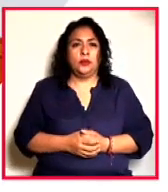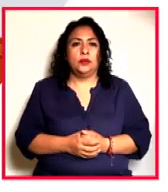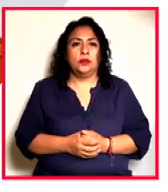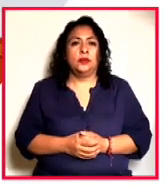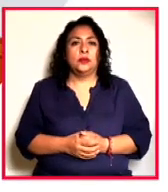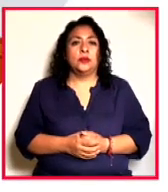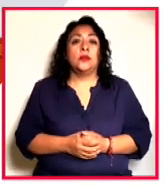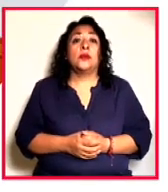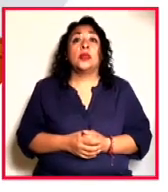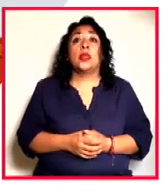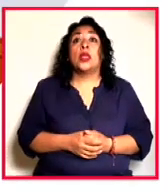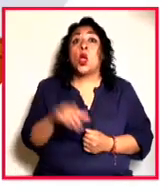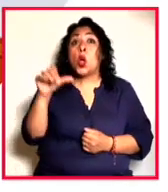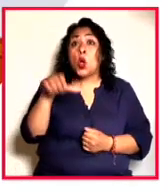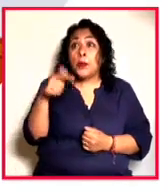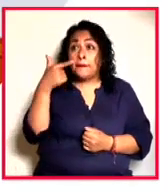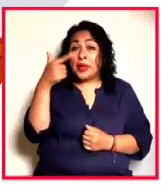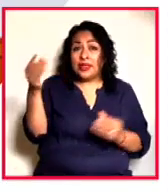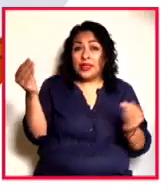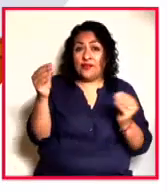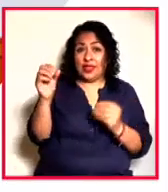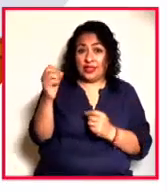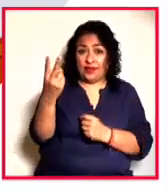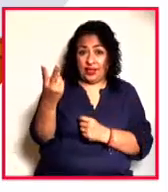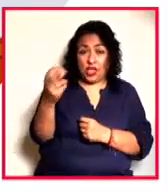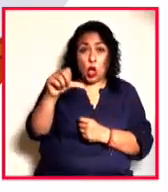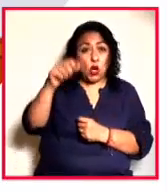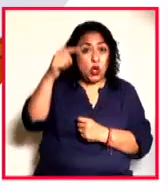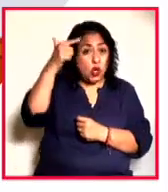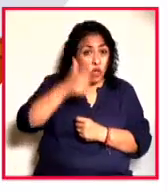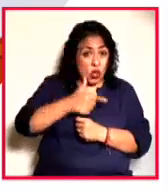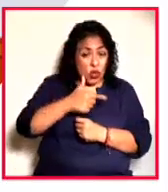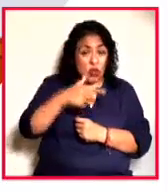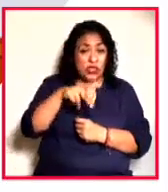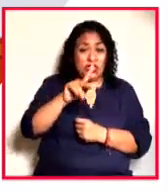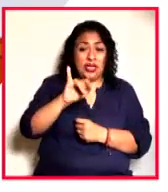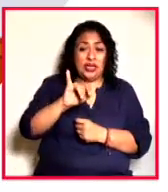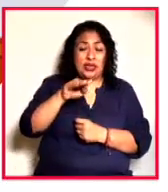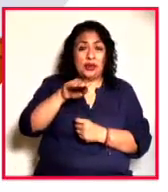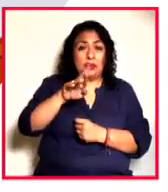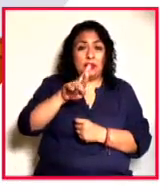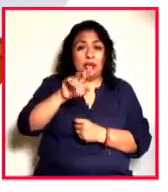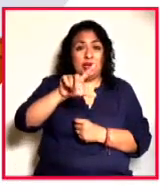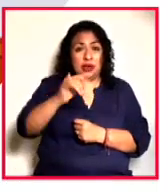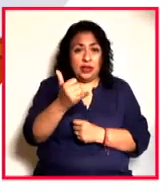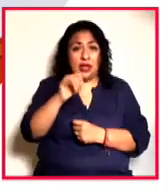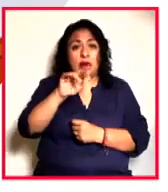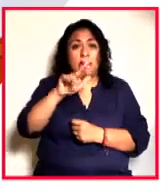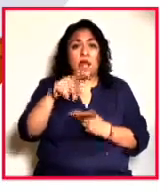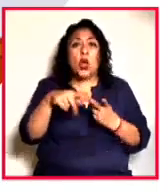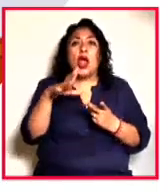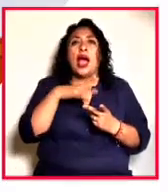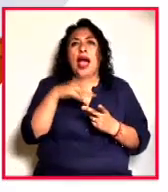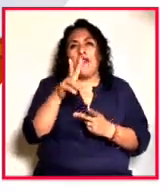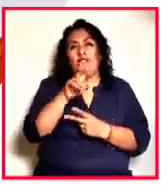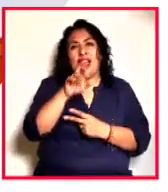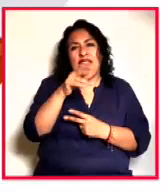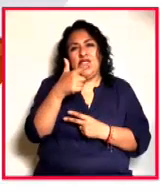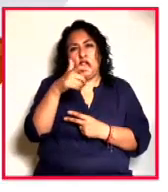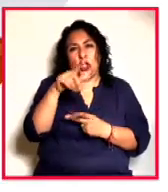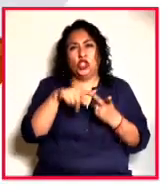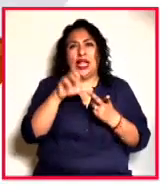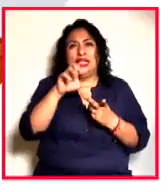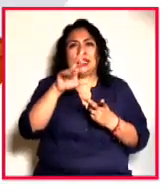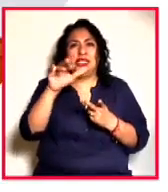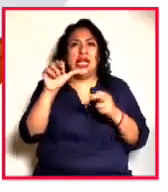Hoy no se pierdan Debate 22. Esta noche Kimberly Armingol va a recibir a Valeria González y a Cristian Acosta de la